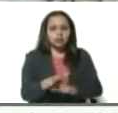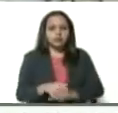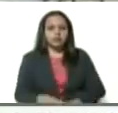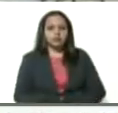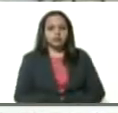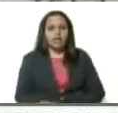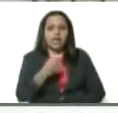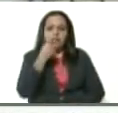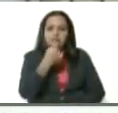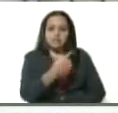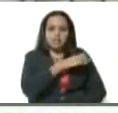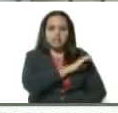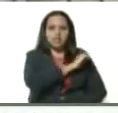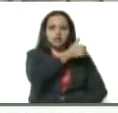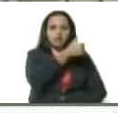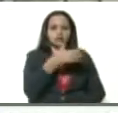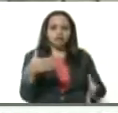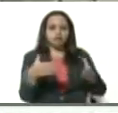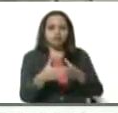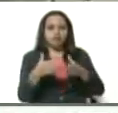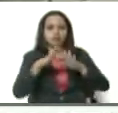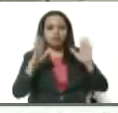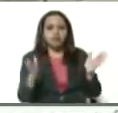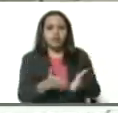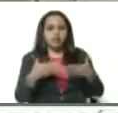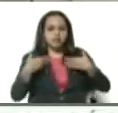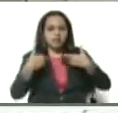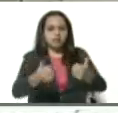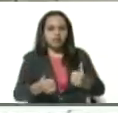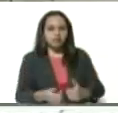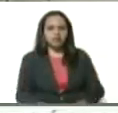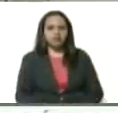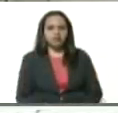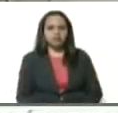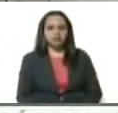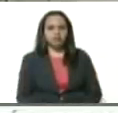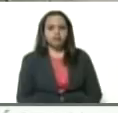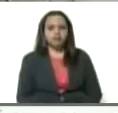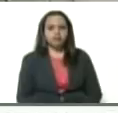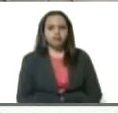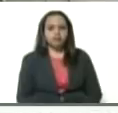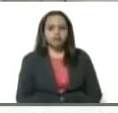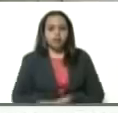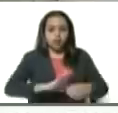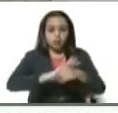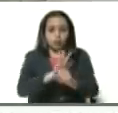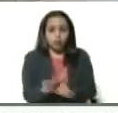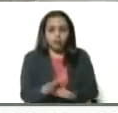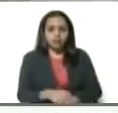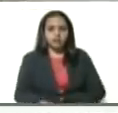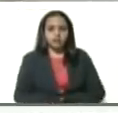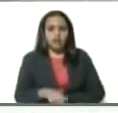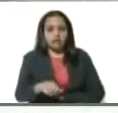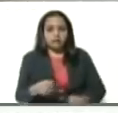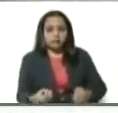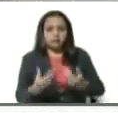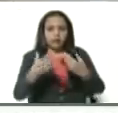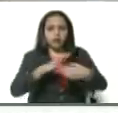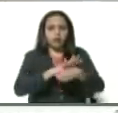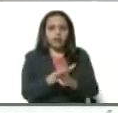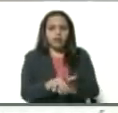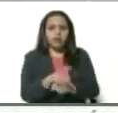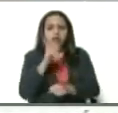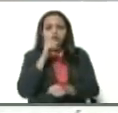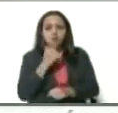Decía el director de la Organización Mundial de la Salud, presidente, que el COVID, este brote del COVID no ha